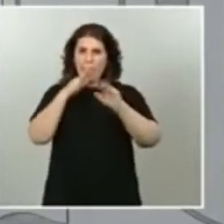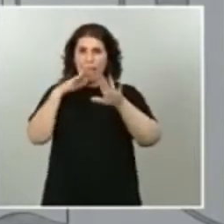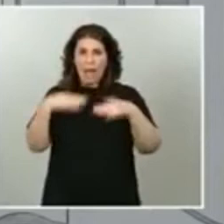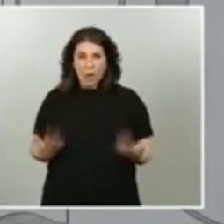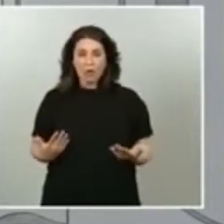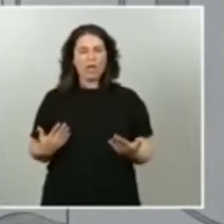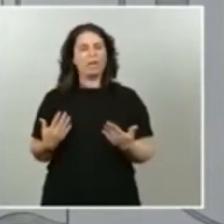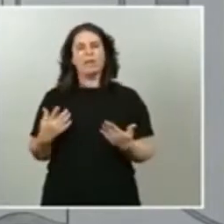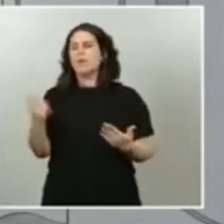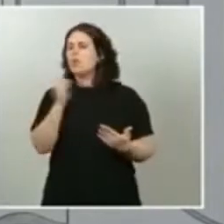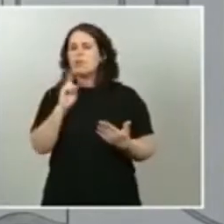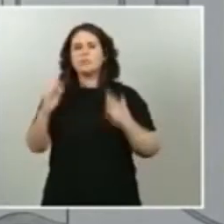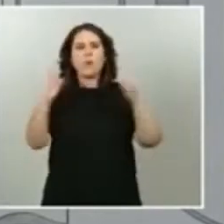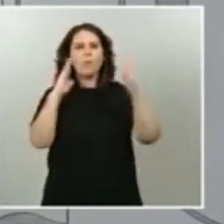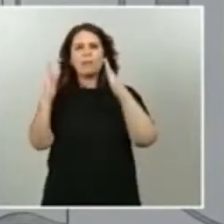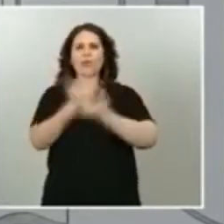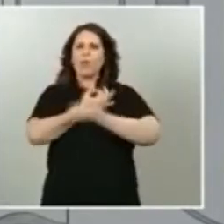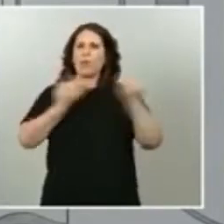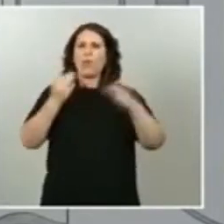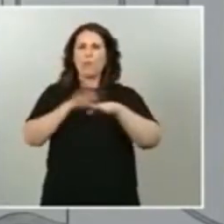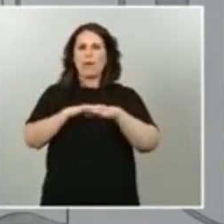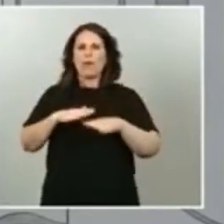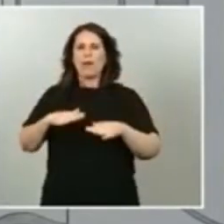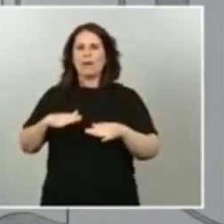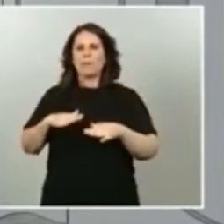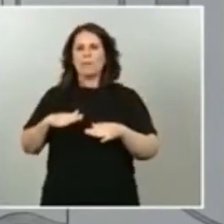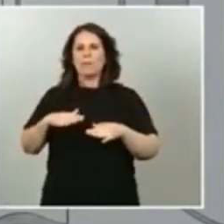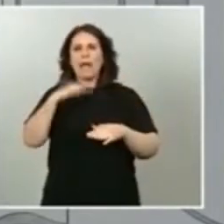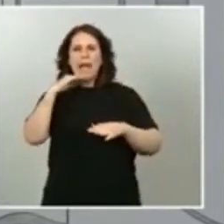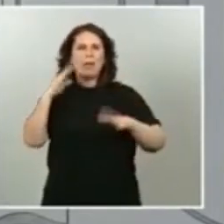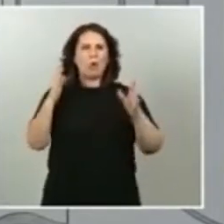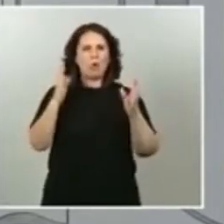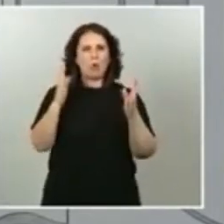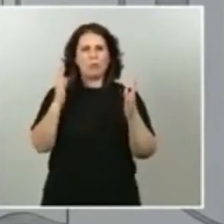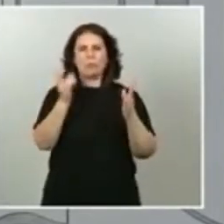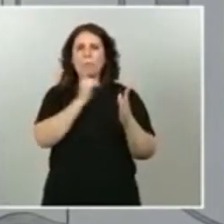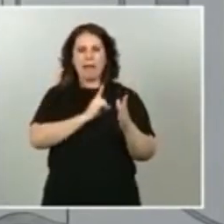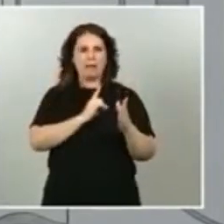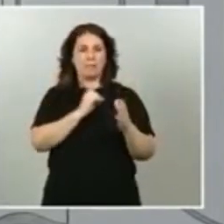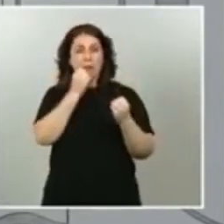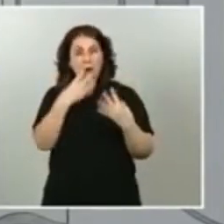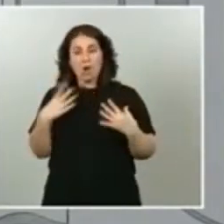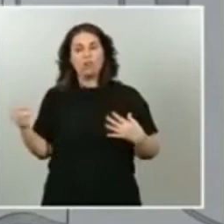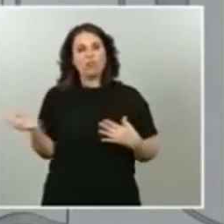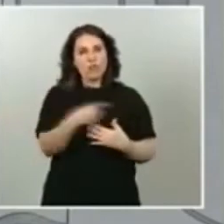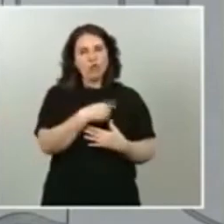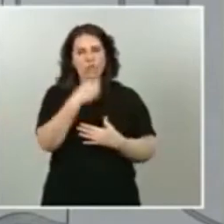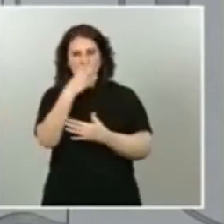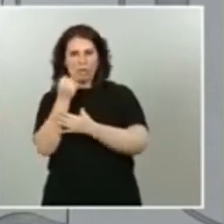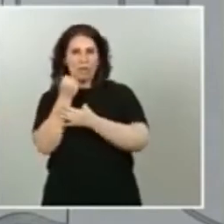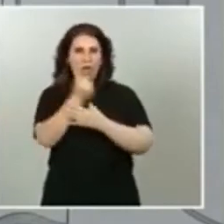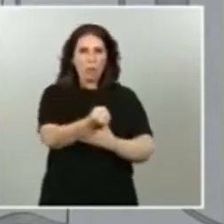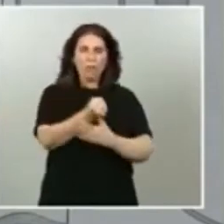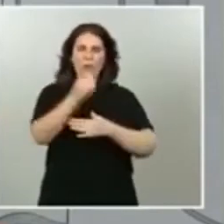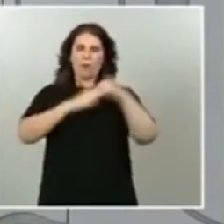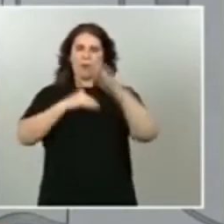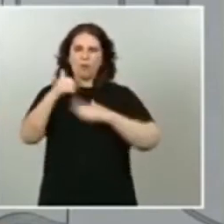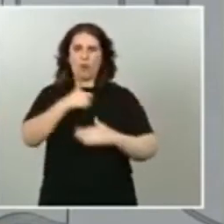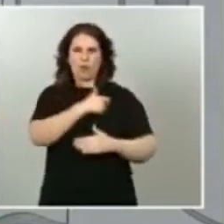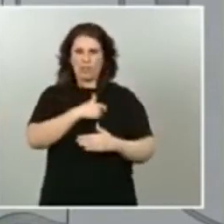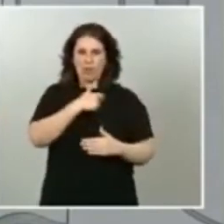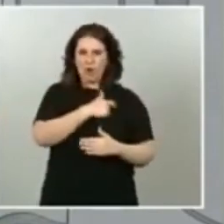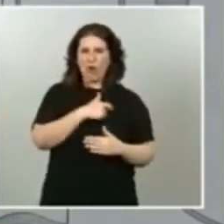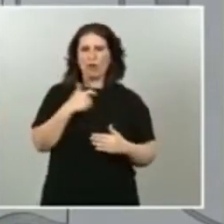políticas arrimen el hombro intentando llegar a acuerdos en la Comisión de Reconstrucción, intentando que esos acuerdos cristalicen en unas cuentas